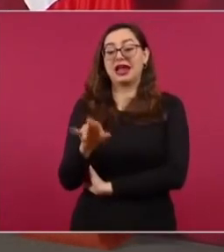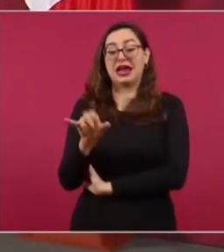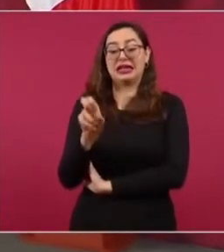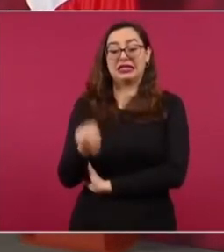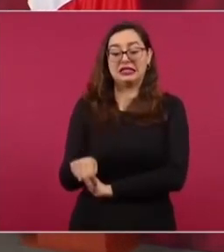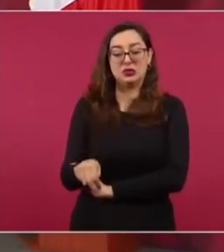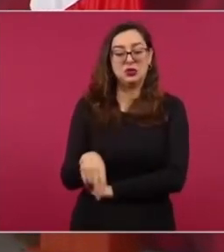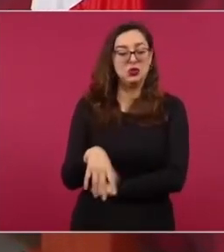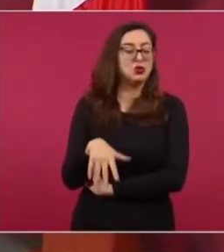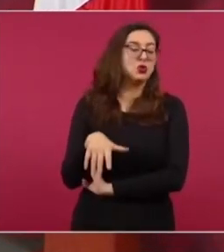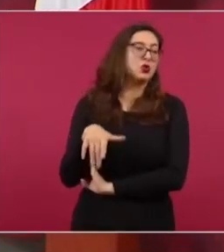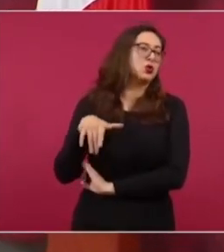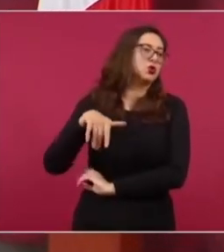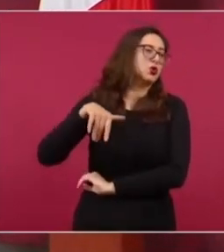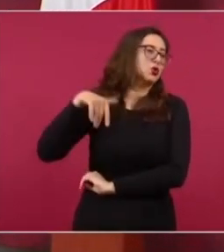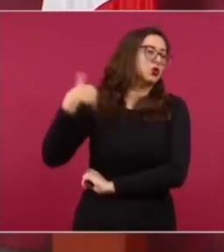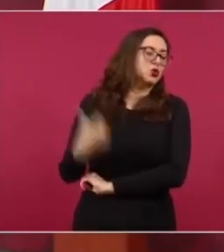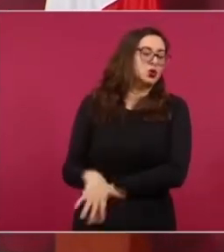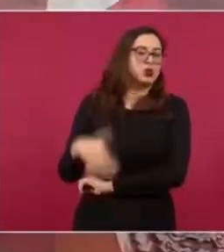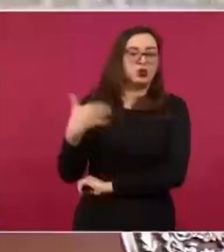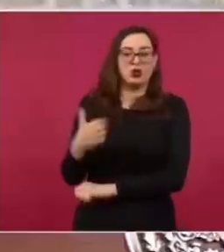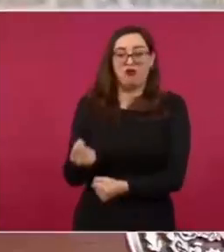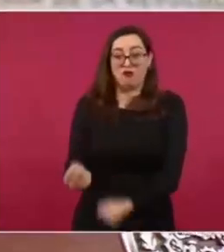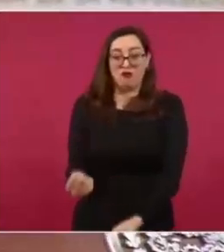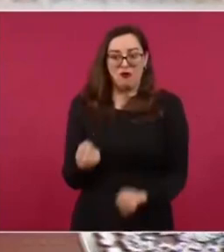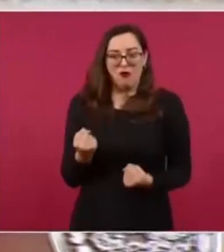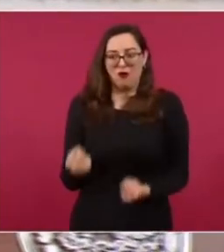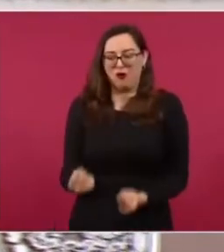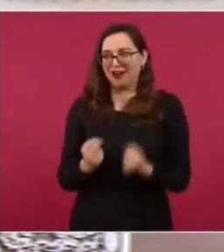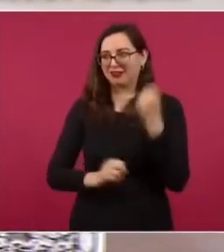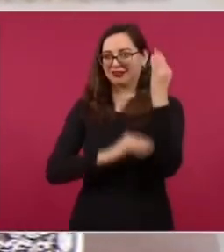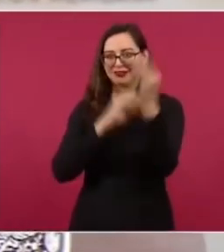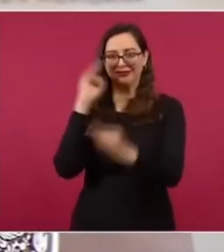muy muy influyente